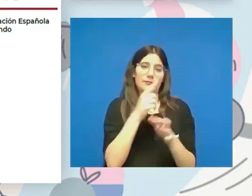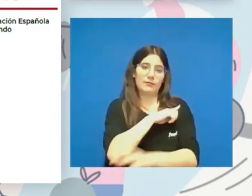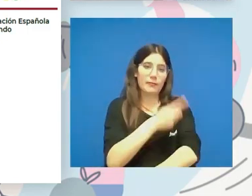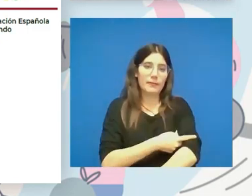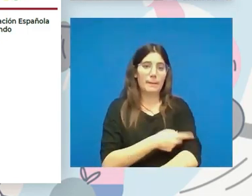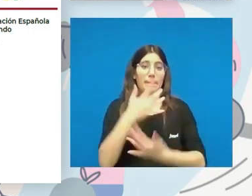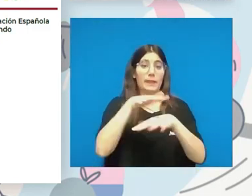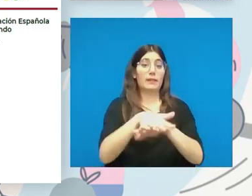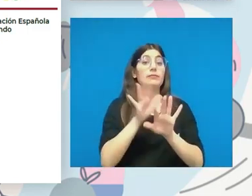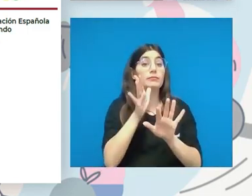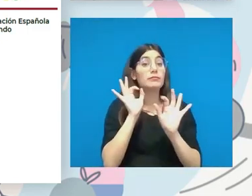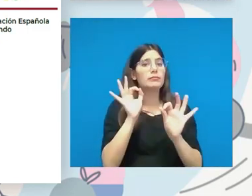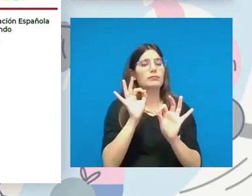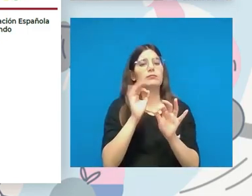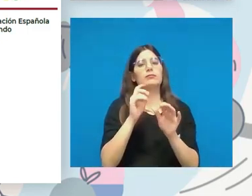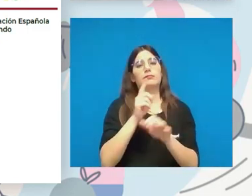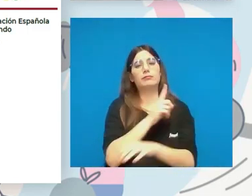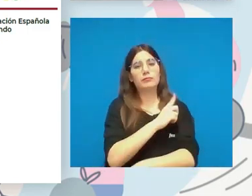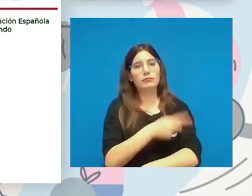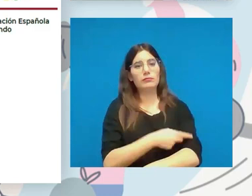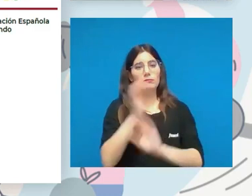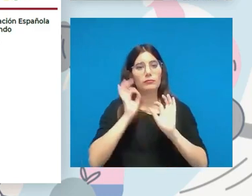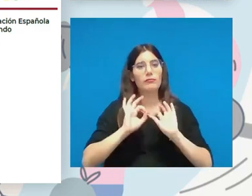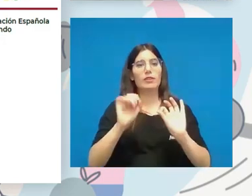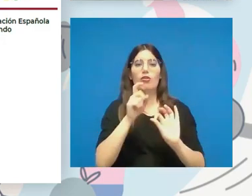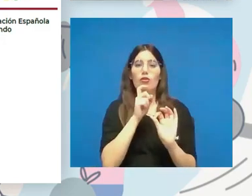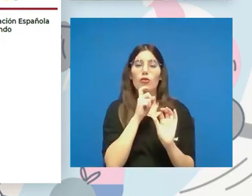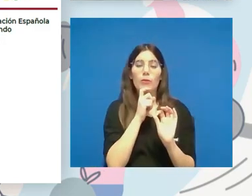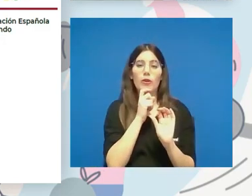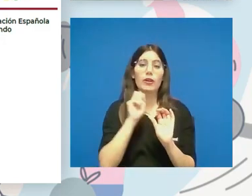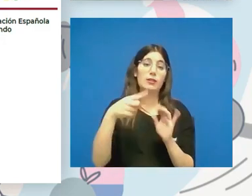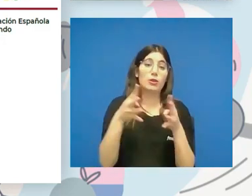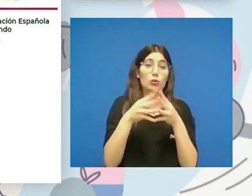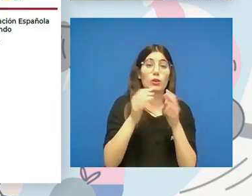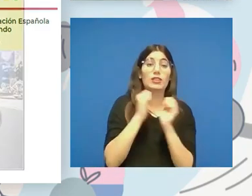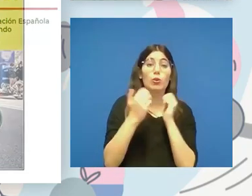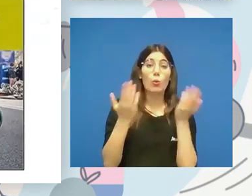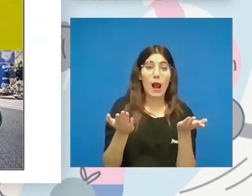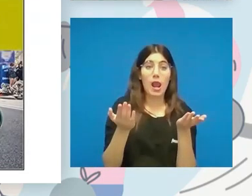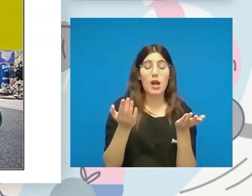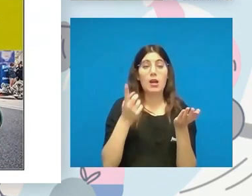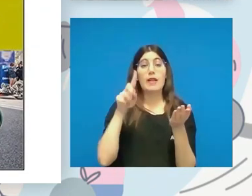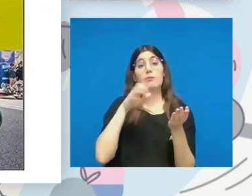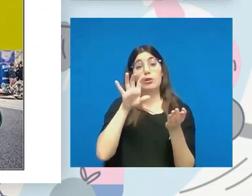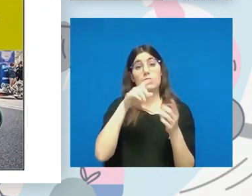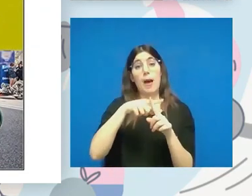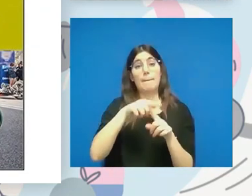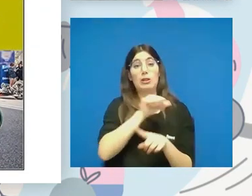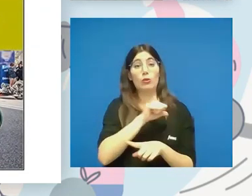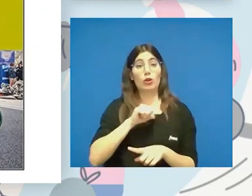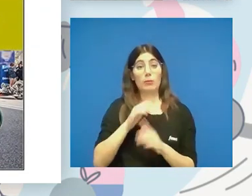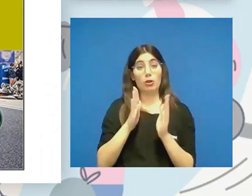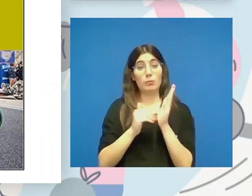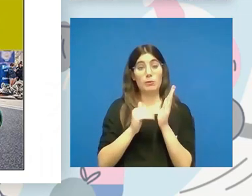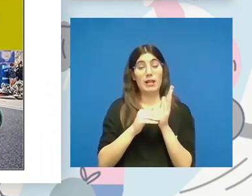los deportes específicos, cómo van a quedar y qué estructuras, que luego, por ejemplo, el ámbito autonómico, pues Valencia tiene una